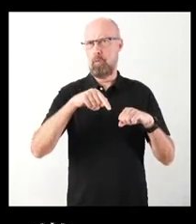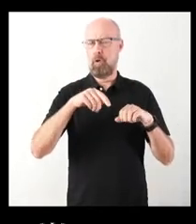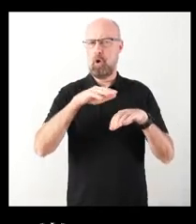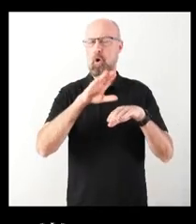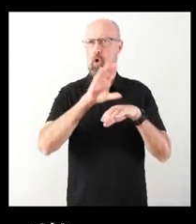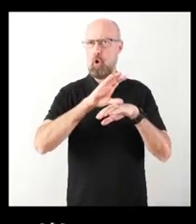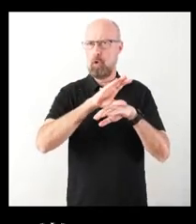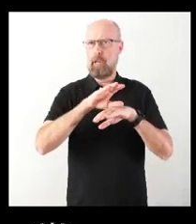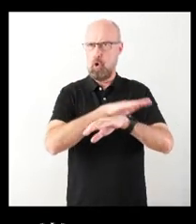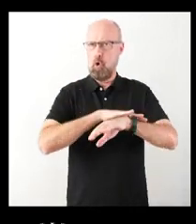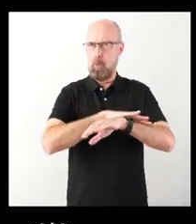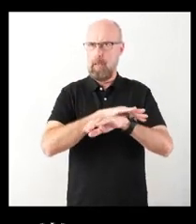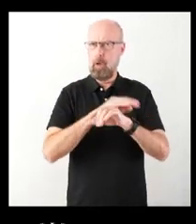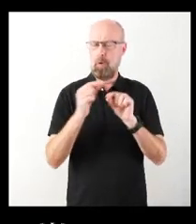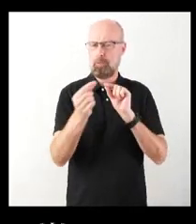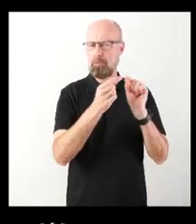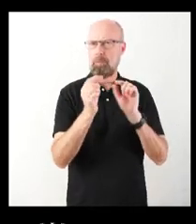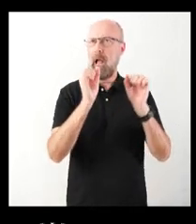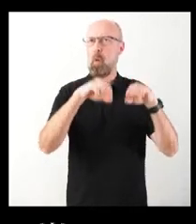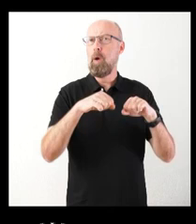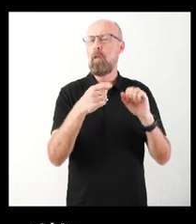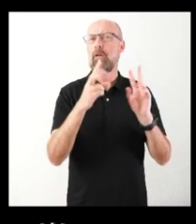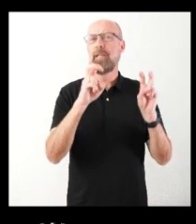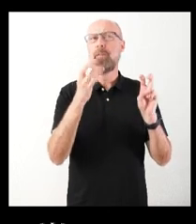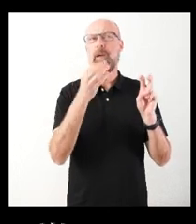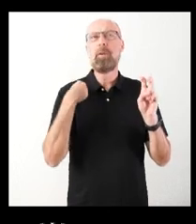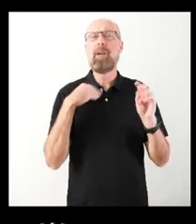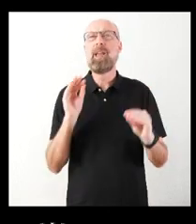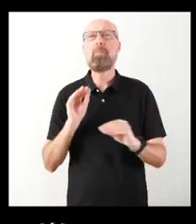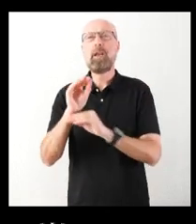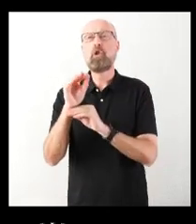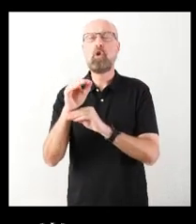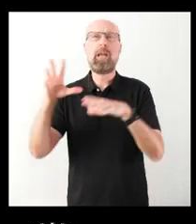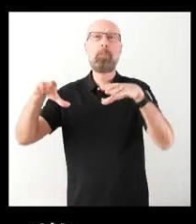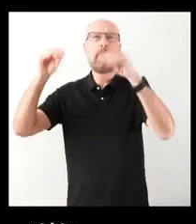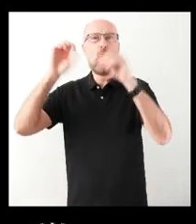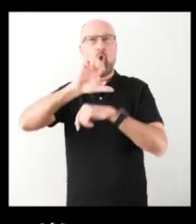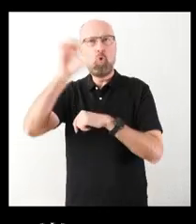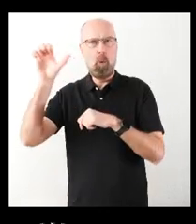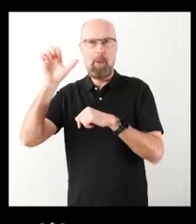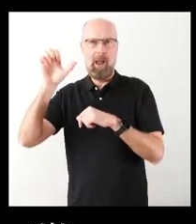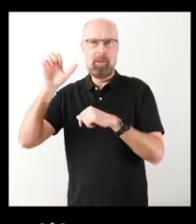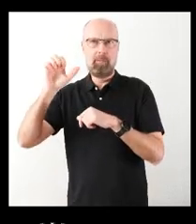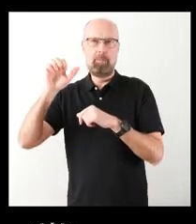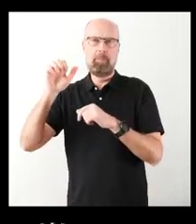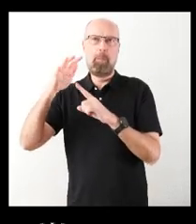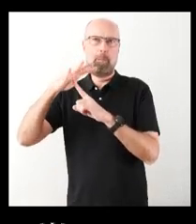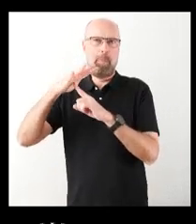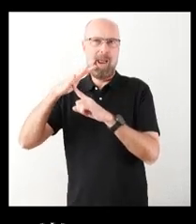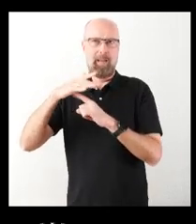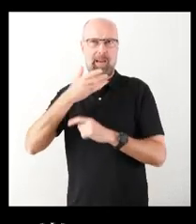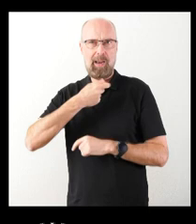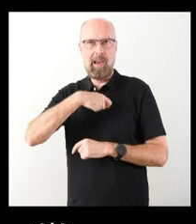Gobierno respecto a la inversión en picos duros para el Parque Nacional. No sé de qué manera se articula